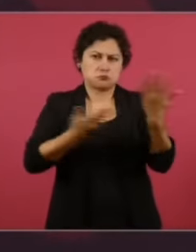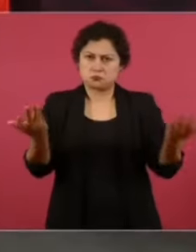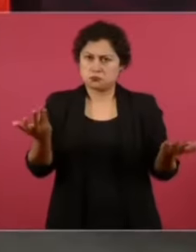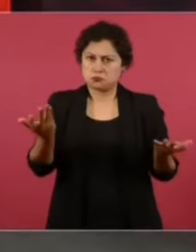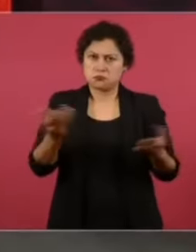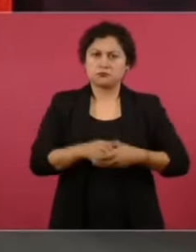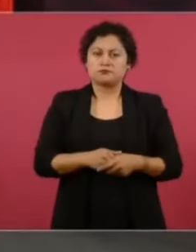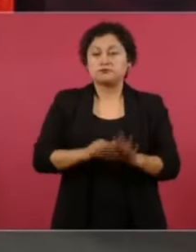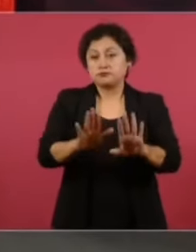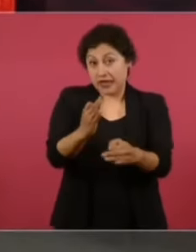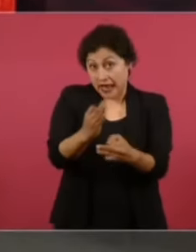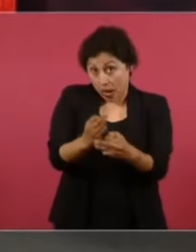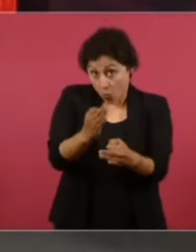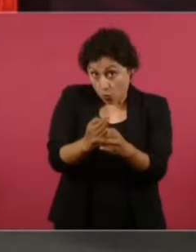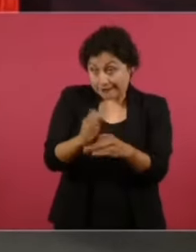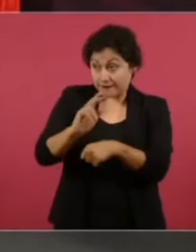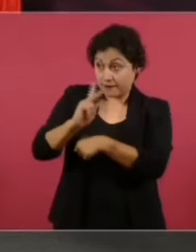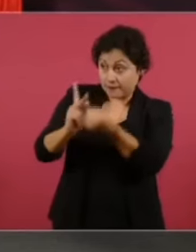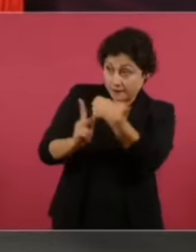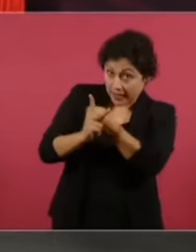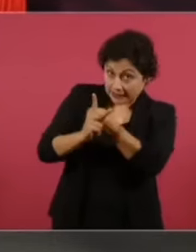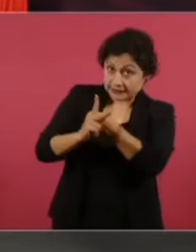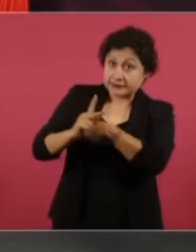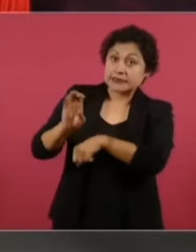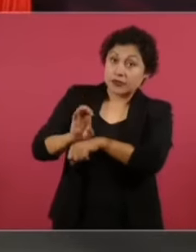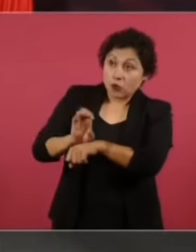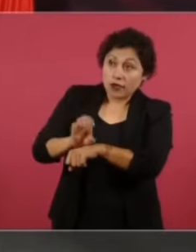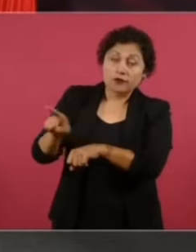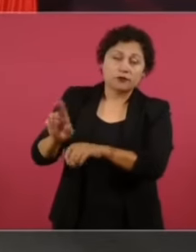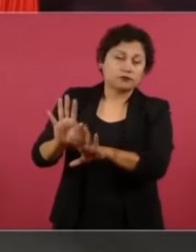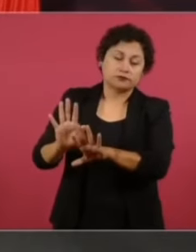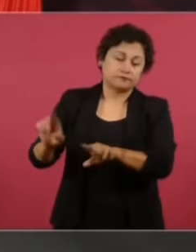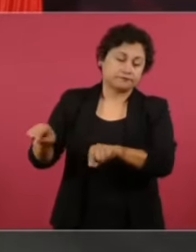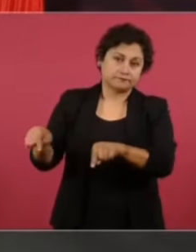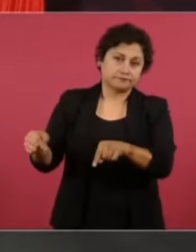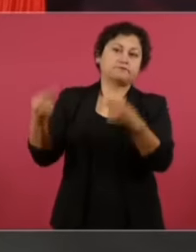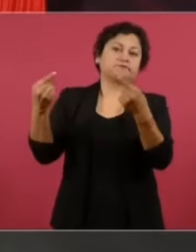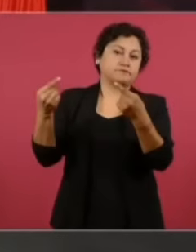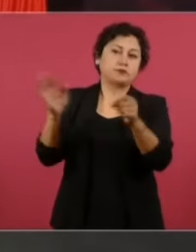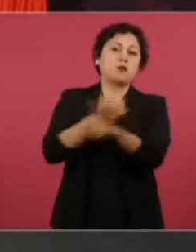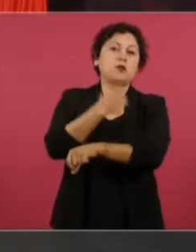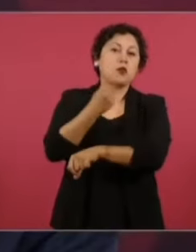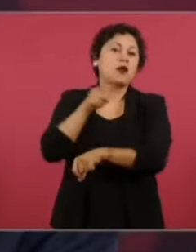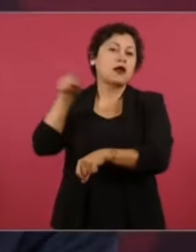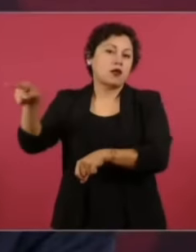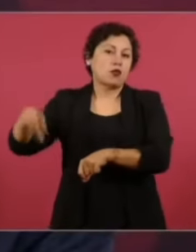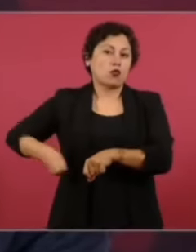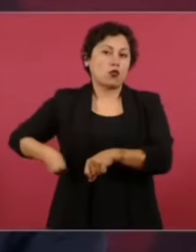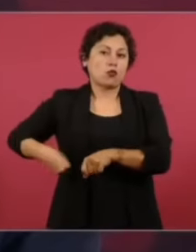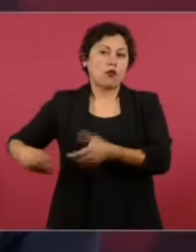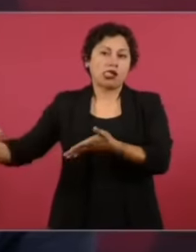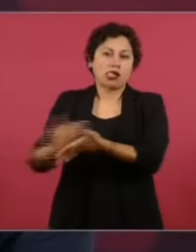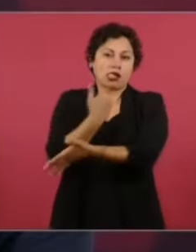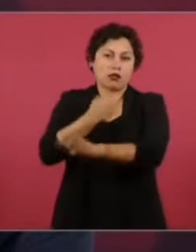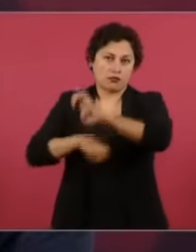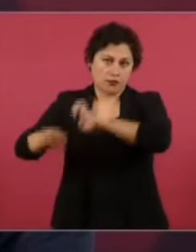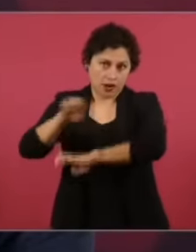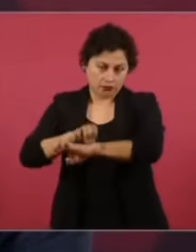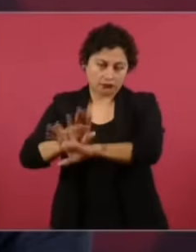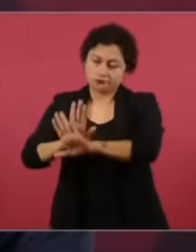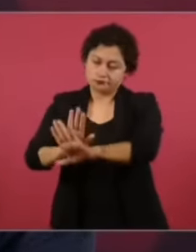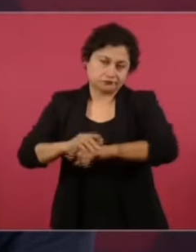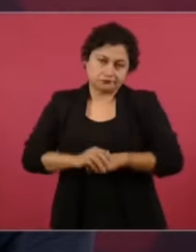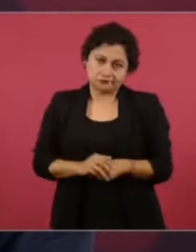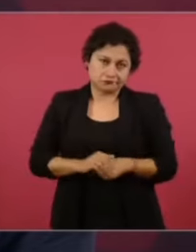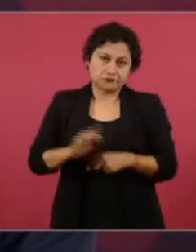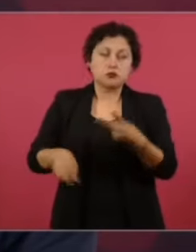relaciones con Ecuador porque invadieron nuestra embajada y no